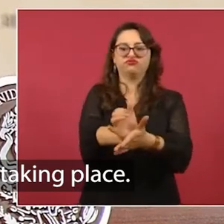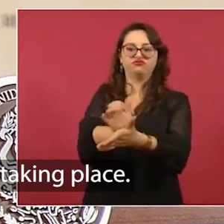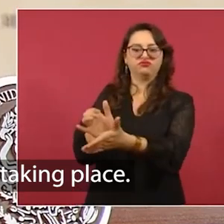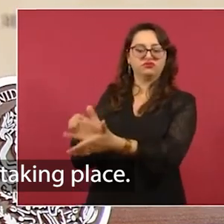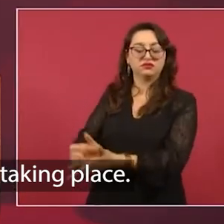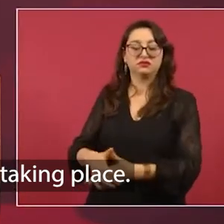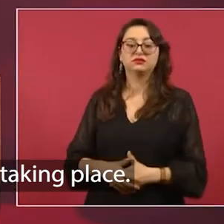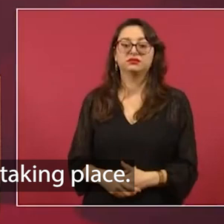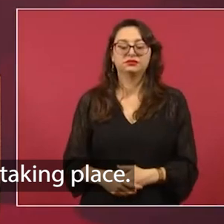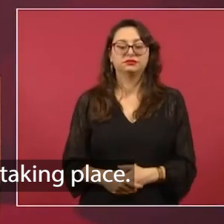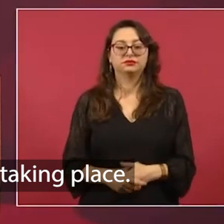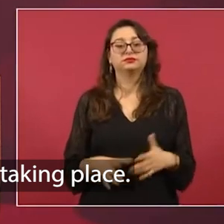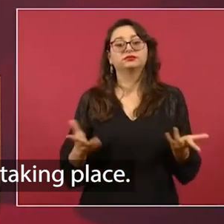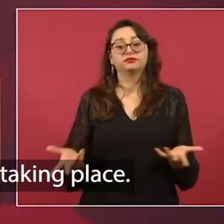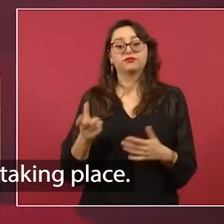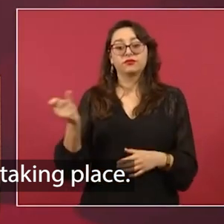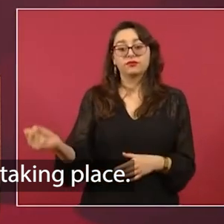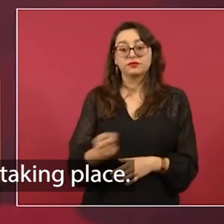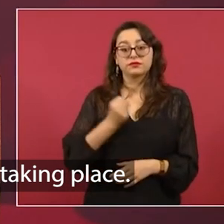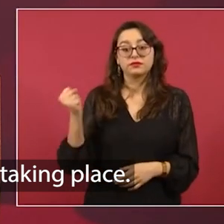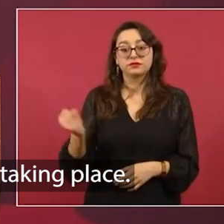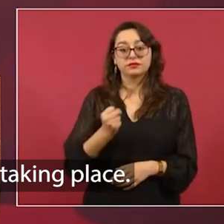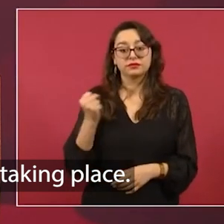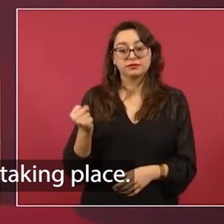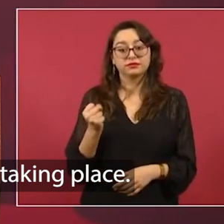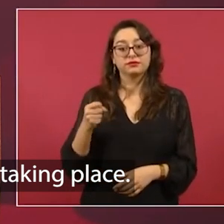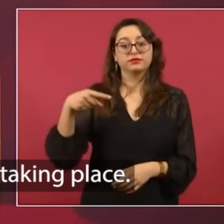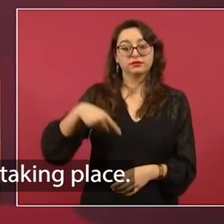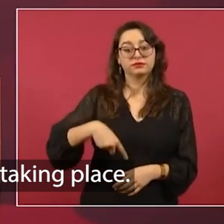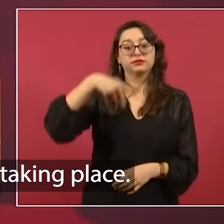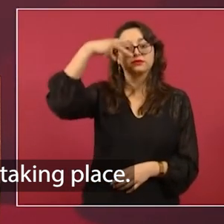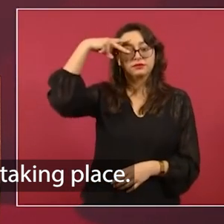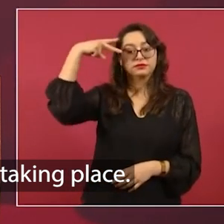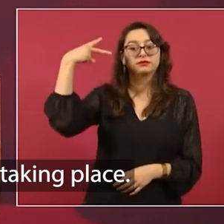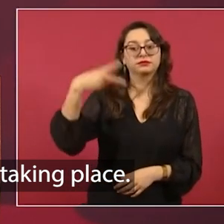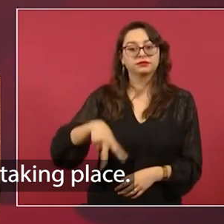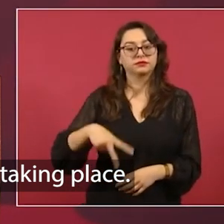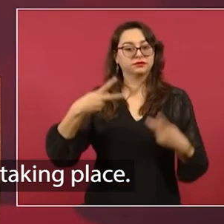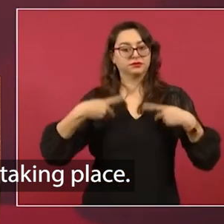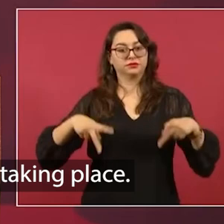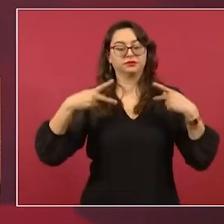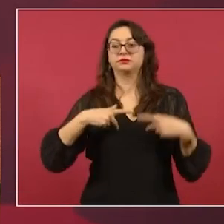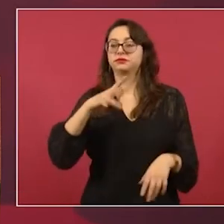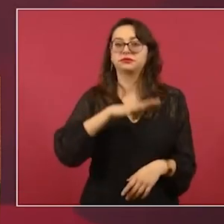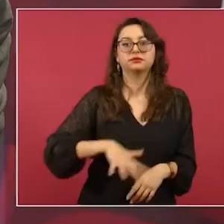Afortunadamente, en México se está llevando a cabo una revolución de las conciencias.